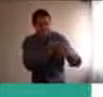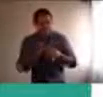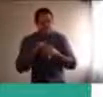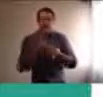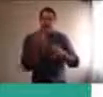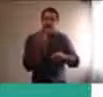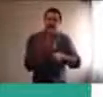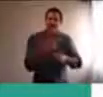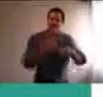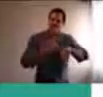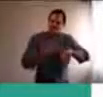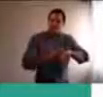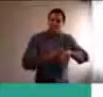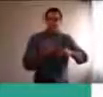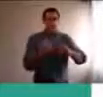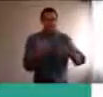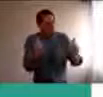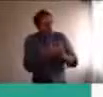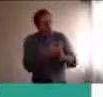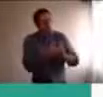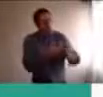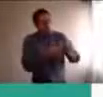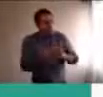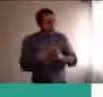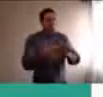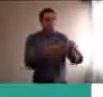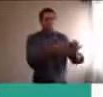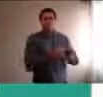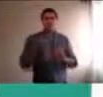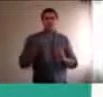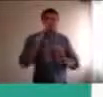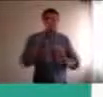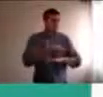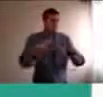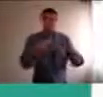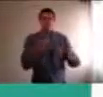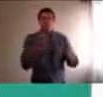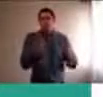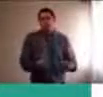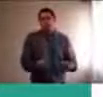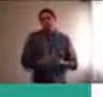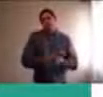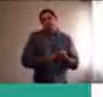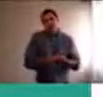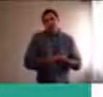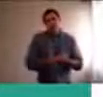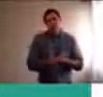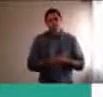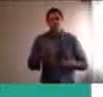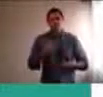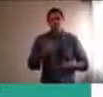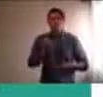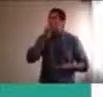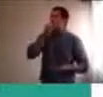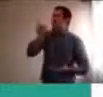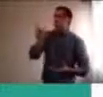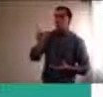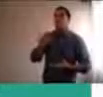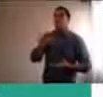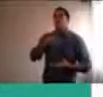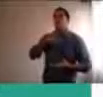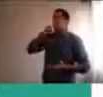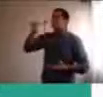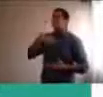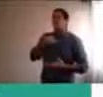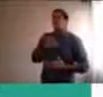en el juego, el chico puede, de alguna manera, poner en palabras, lo que siente, puede actuar,